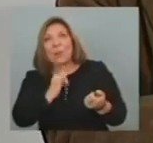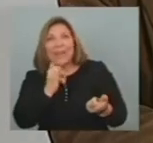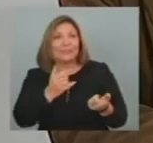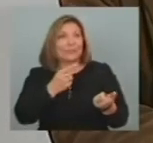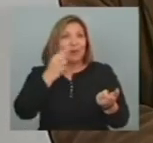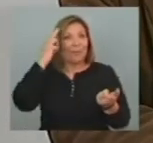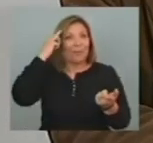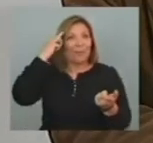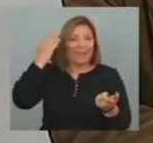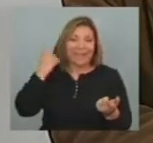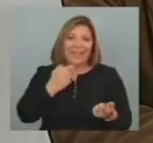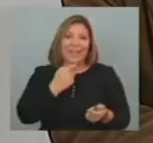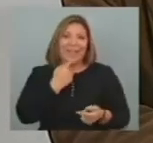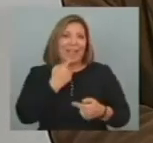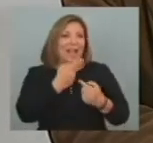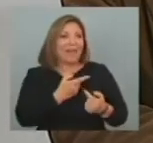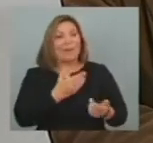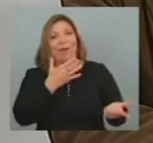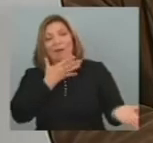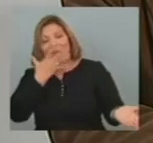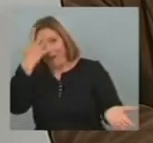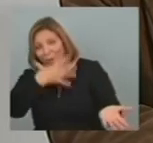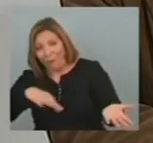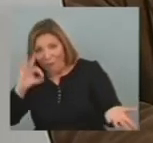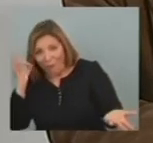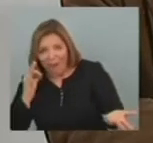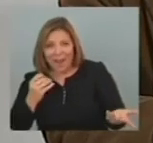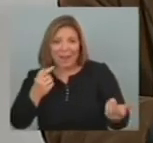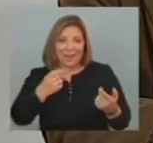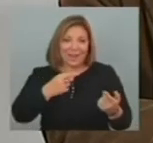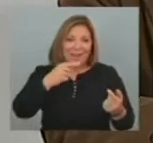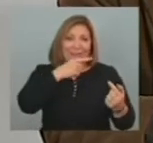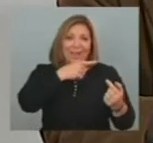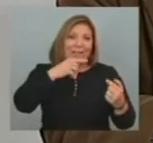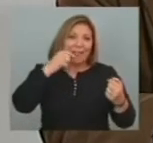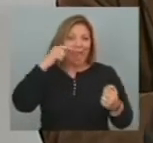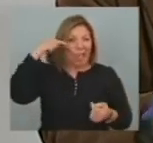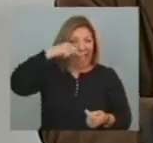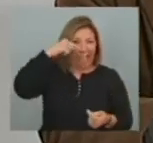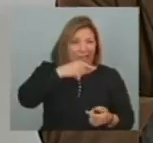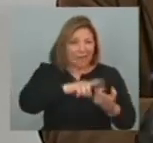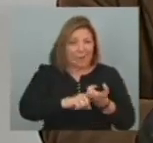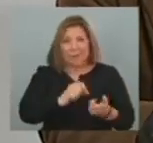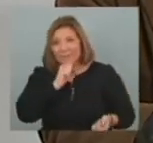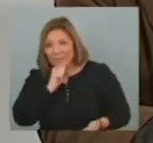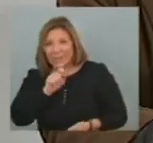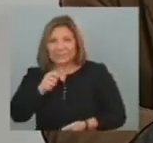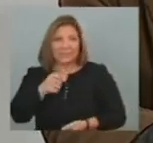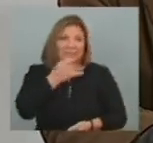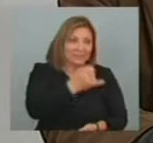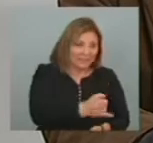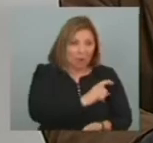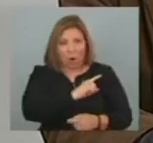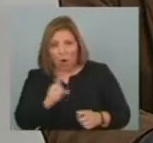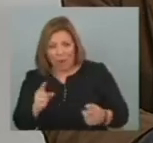Los piropos Mediante Si el tuerto Y la vieja Si la llave O no la llave Yo creo